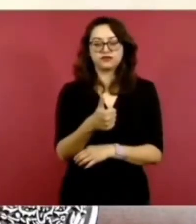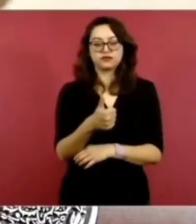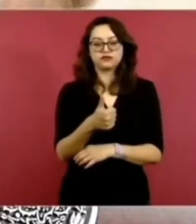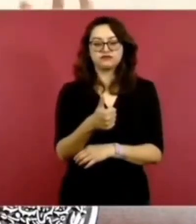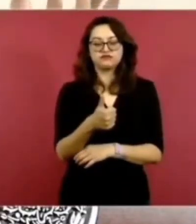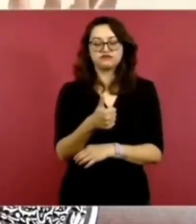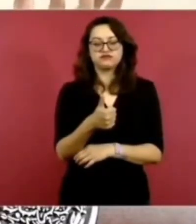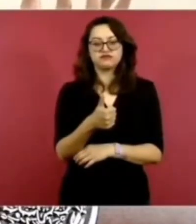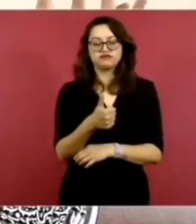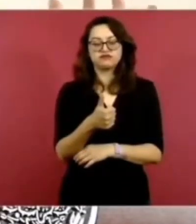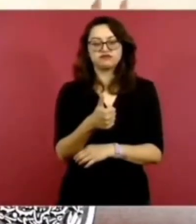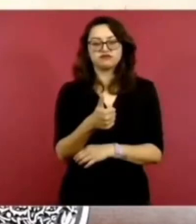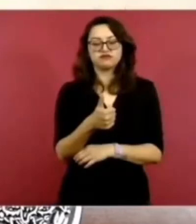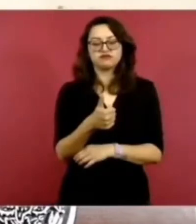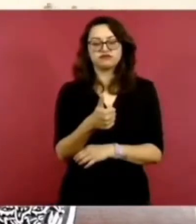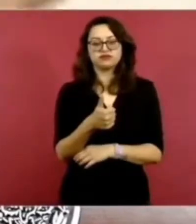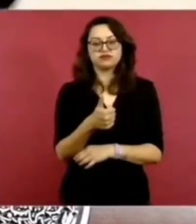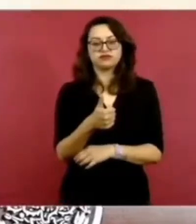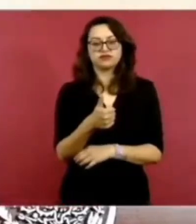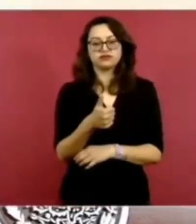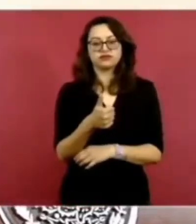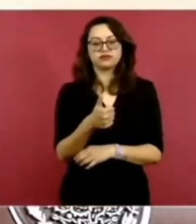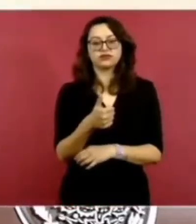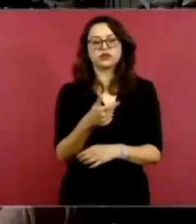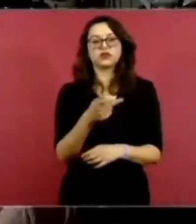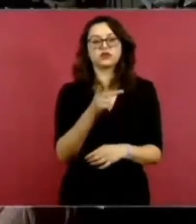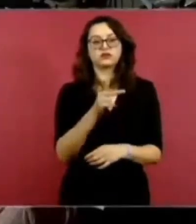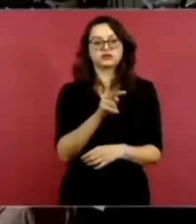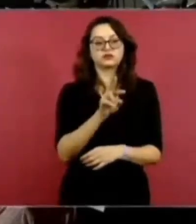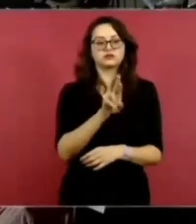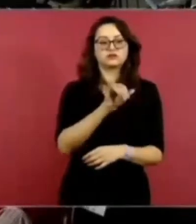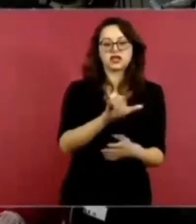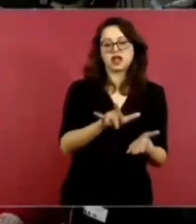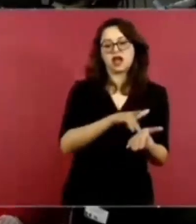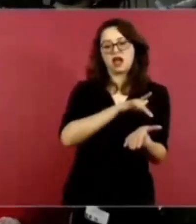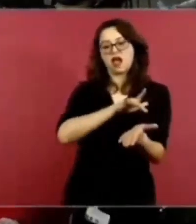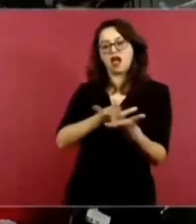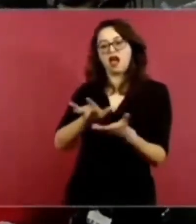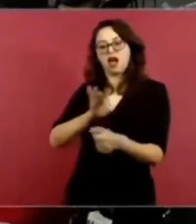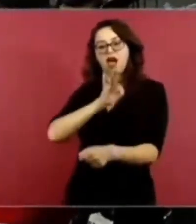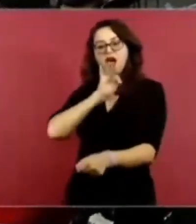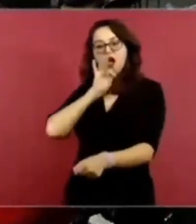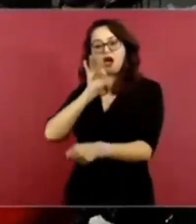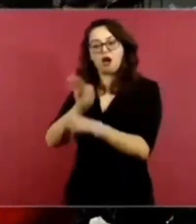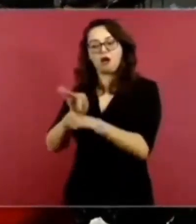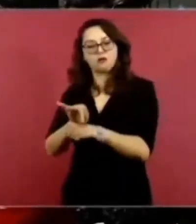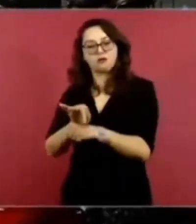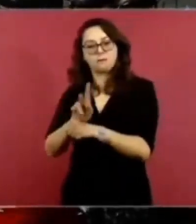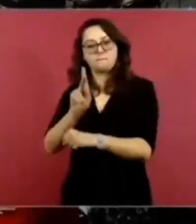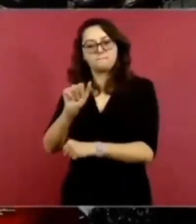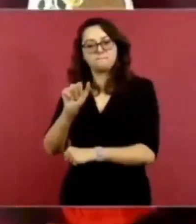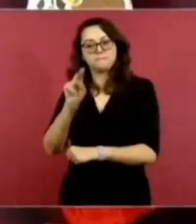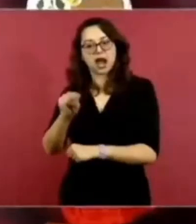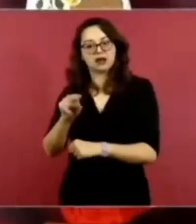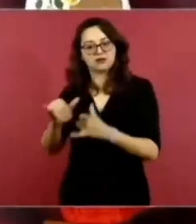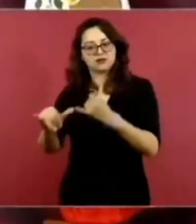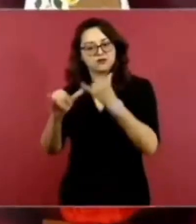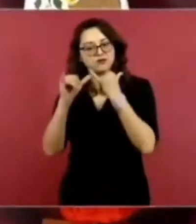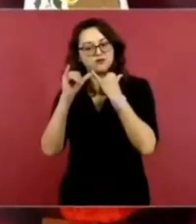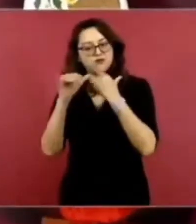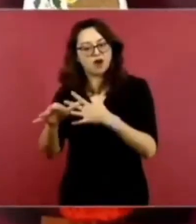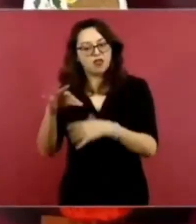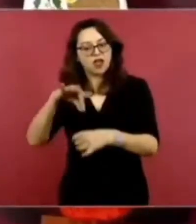el PRI le ayudó al PAN en el fraude cuando nos robaron la